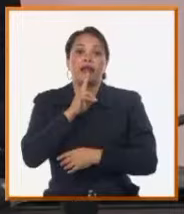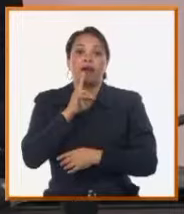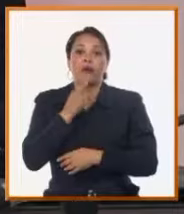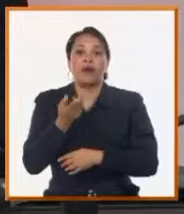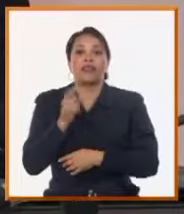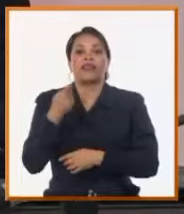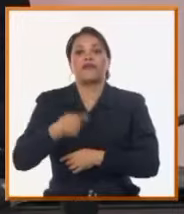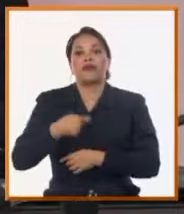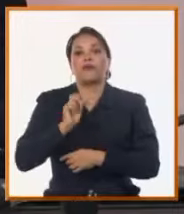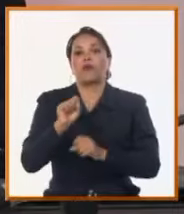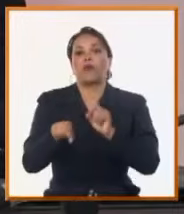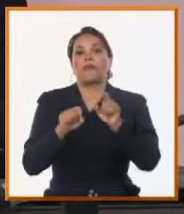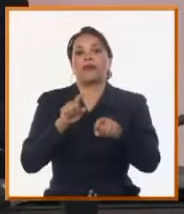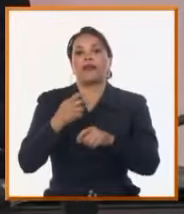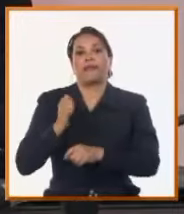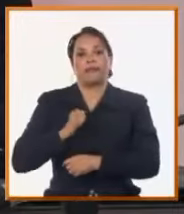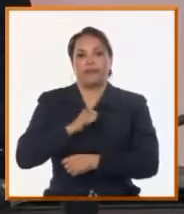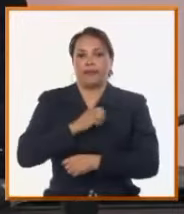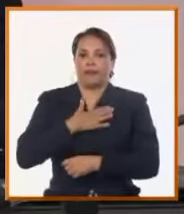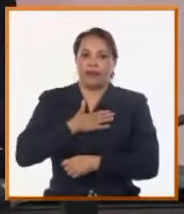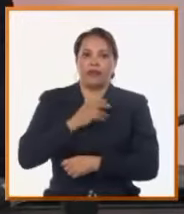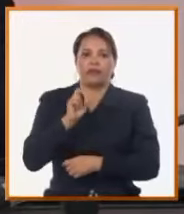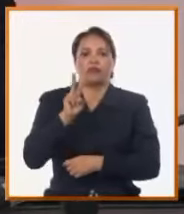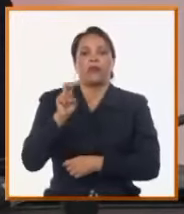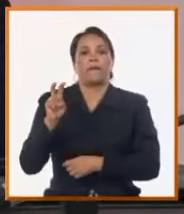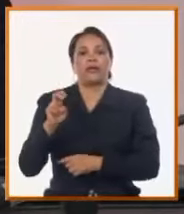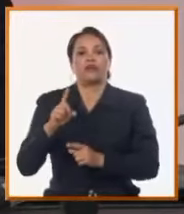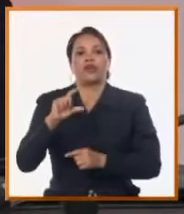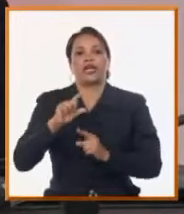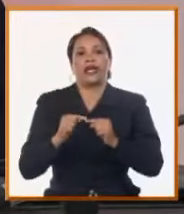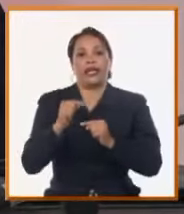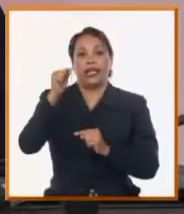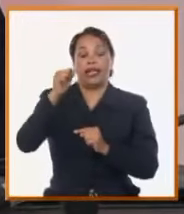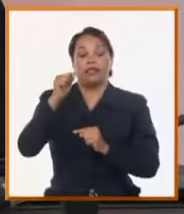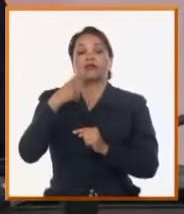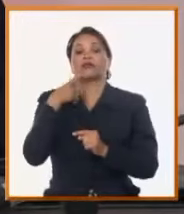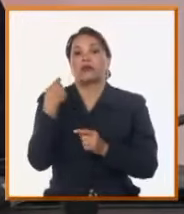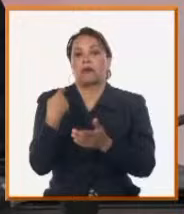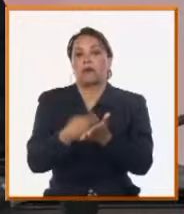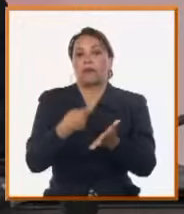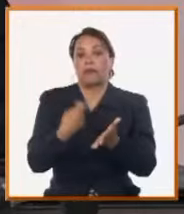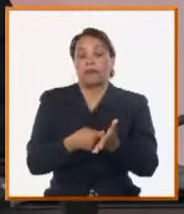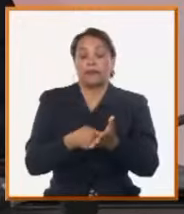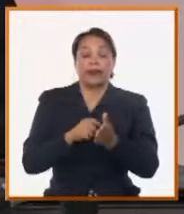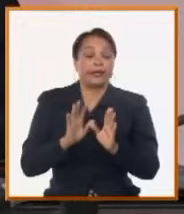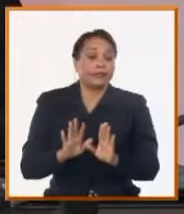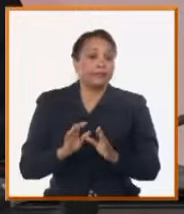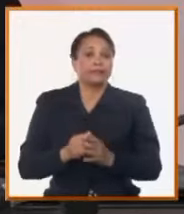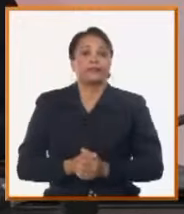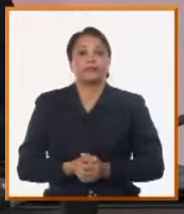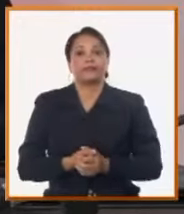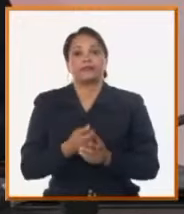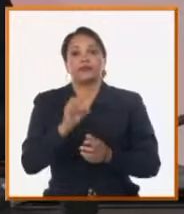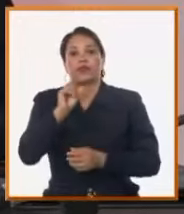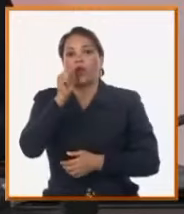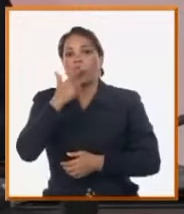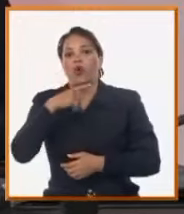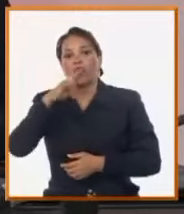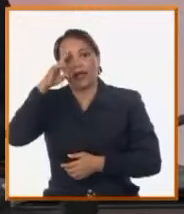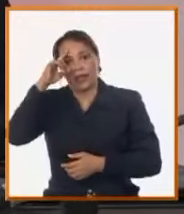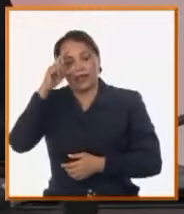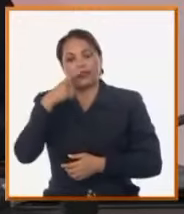comprarla a particulares que ya anda por dos pesos el litro, además del agua salobre que reciben del acueducto que hay que pagarla. O Dalis que habla de